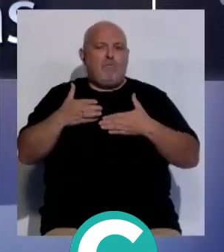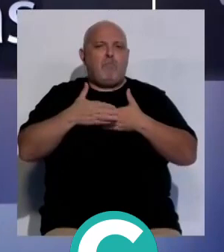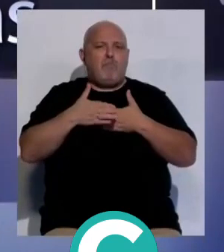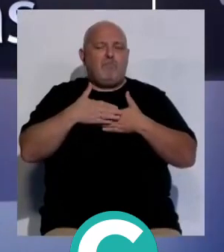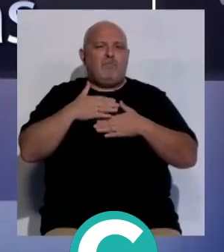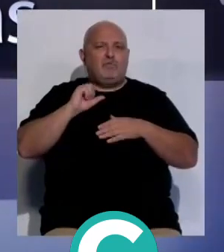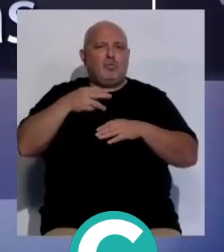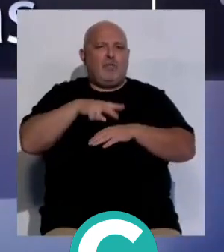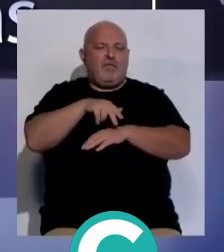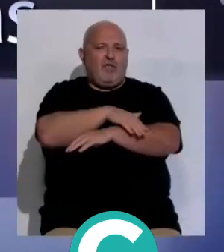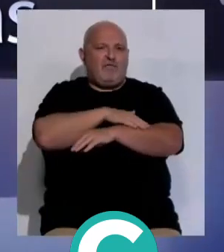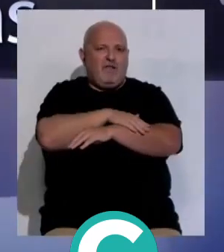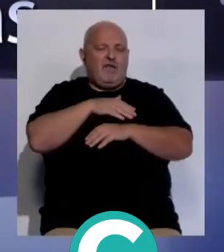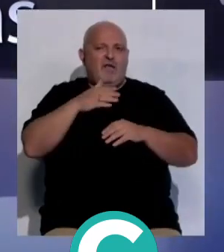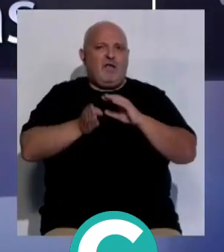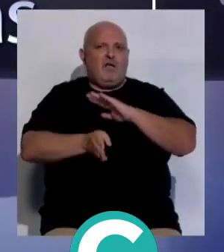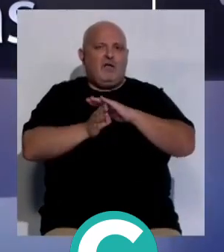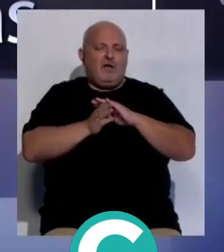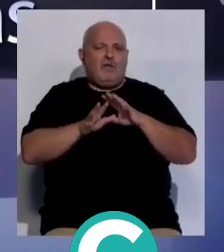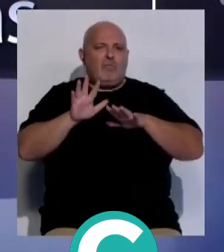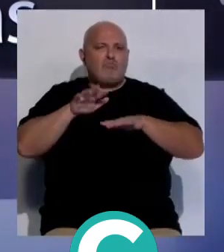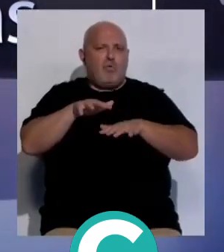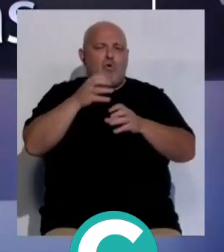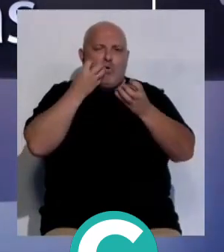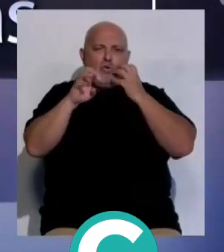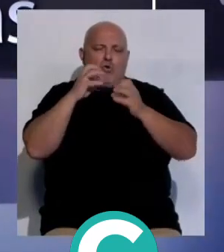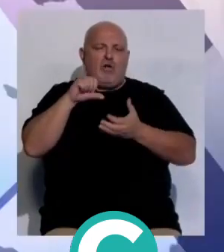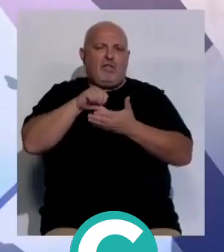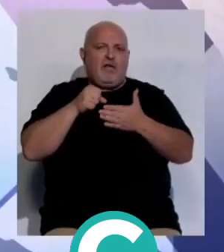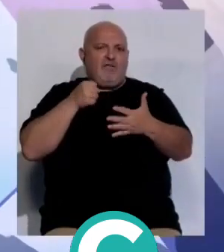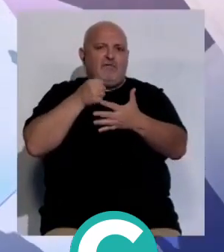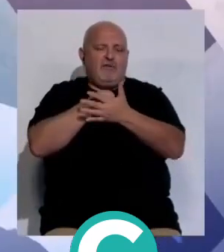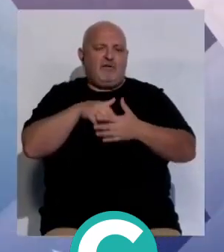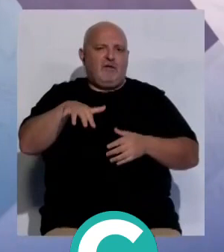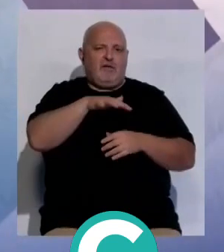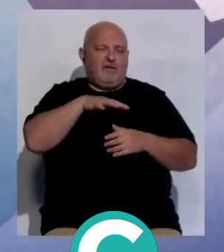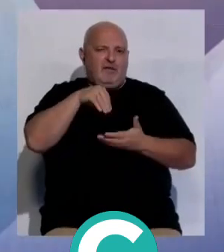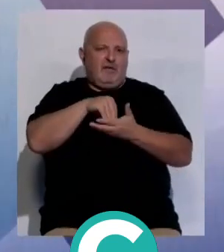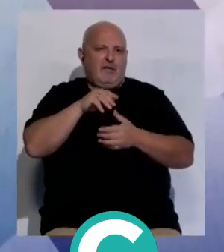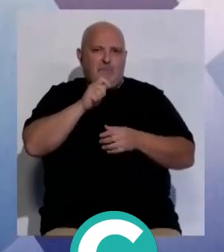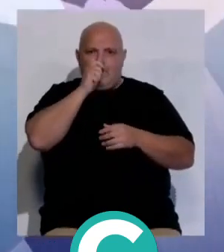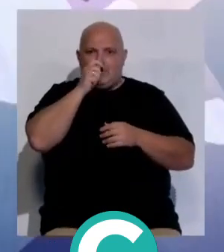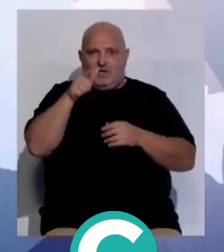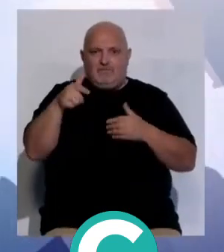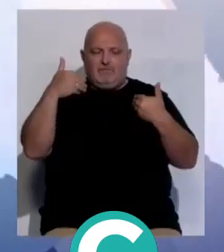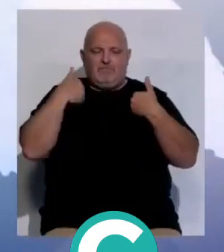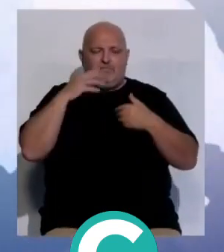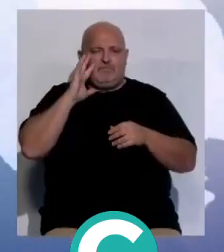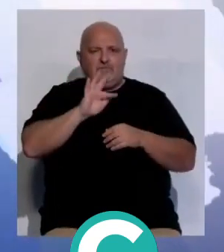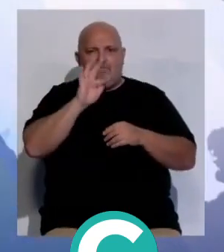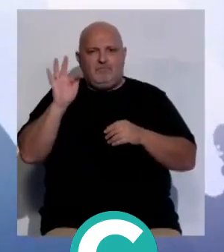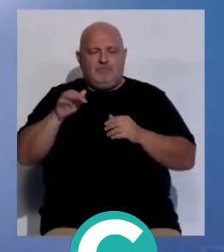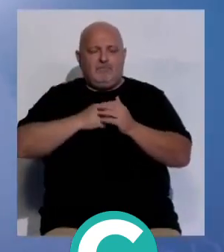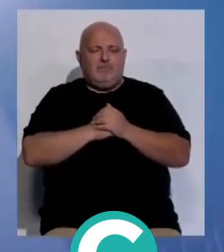puertas de la subdelegación del Gobierno, que continuó con una manifestación por el centro hasta llegar a la sede del Partido Socialista. Allí estuvo nuestra